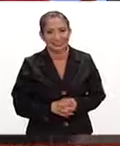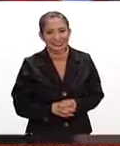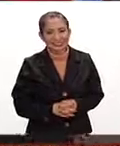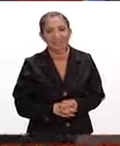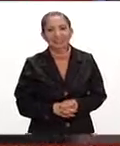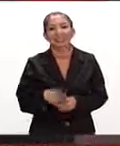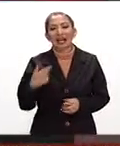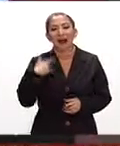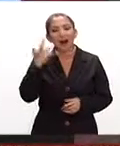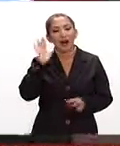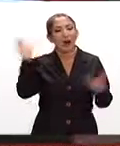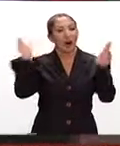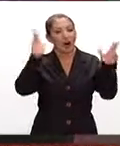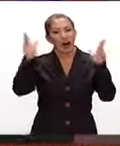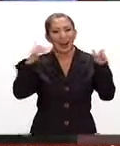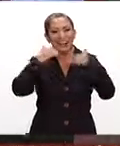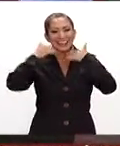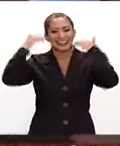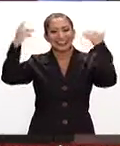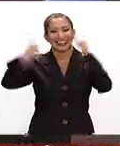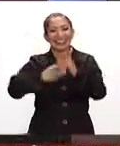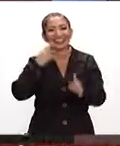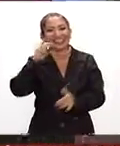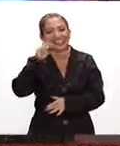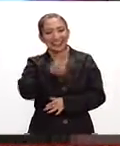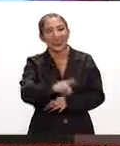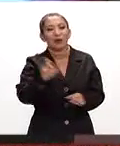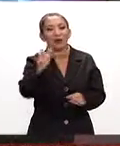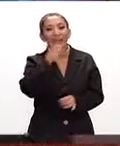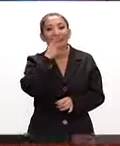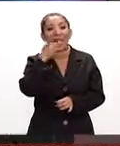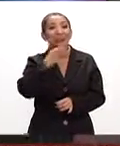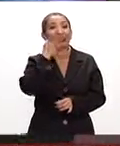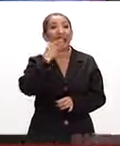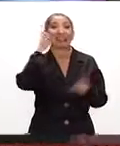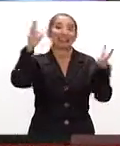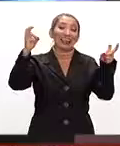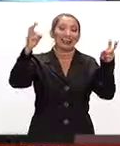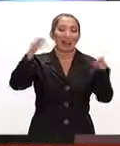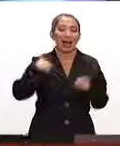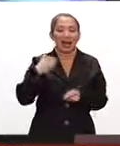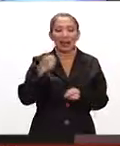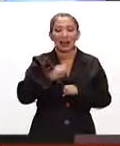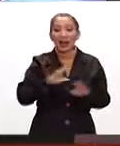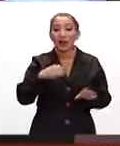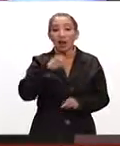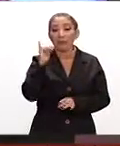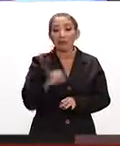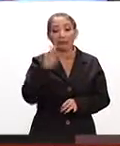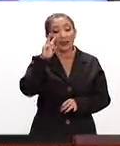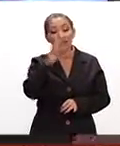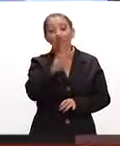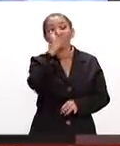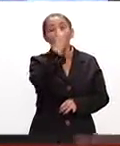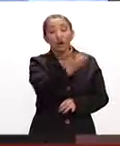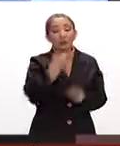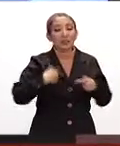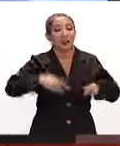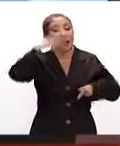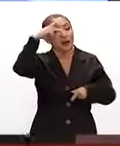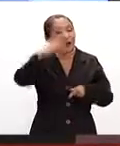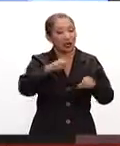¡Qué gusto saludarte, mi estimado Omar! Sonrisa, otra vez la que tú dices cuando tienes que hablar de este tema. Así es, nunca en la vida se había visto que dos